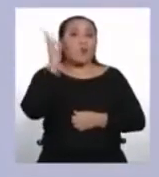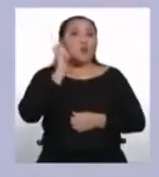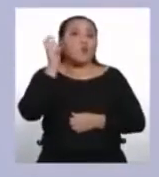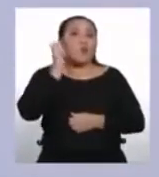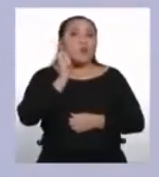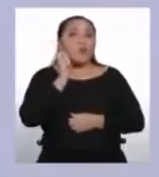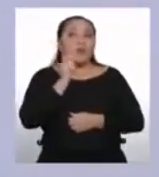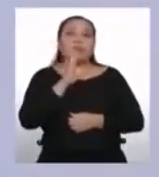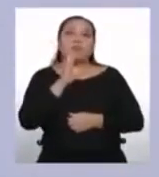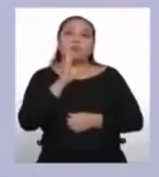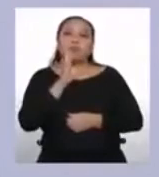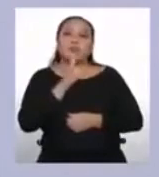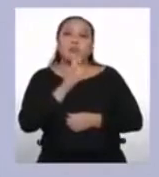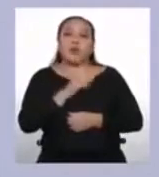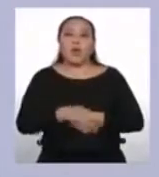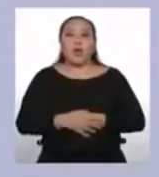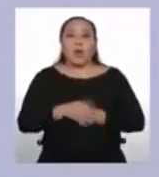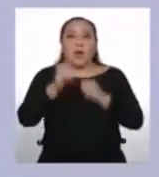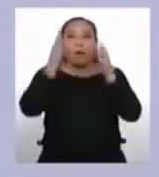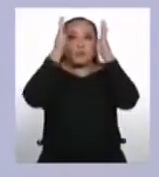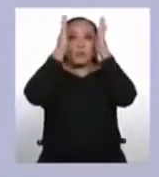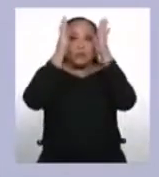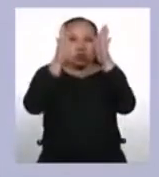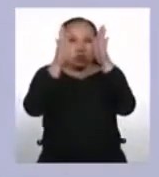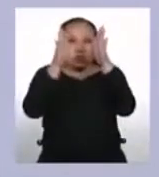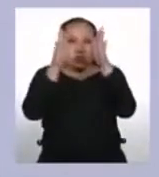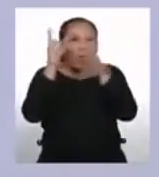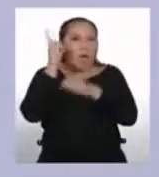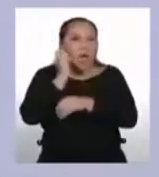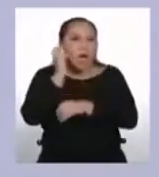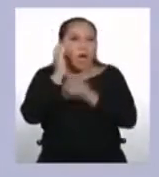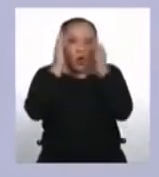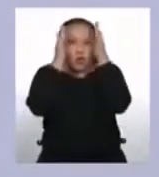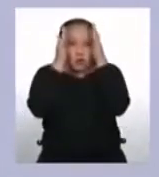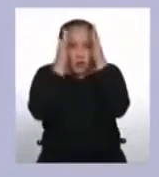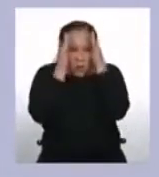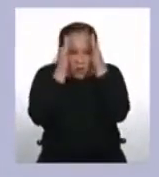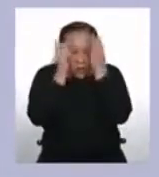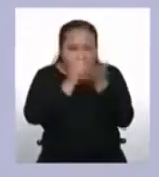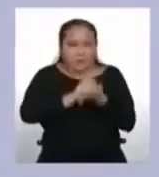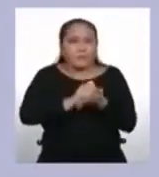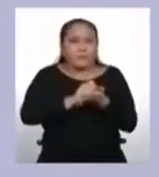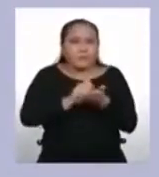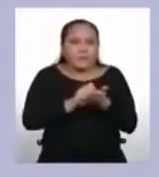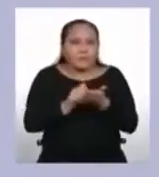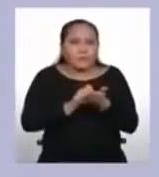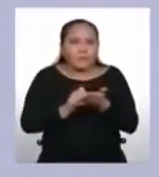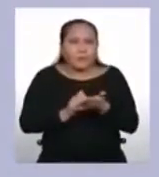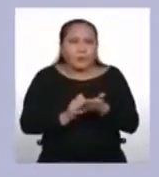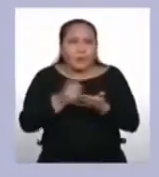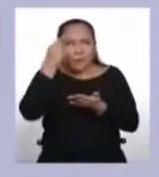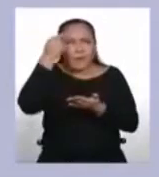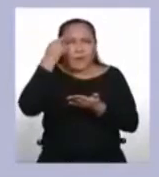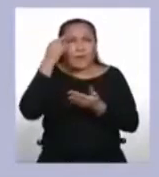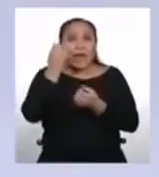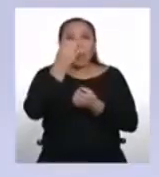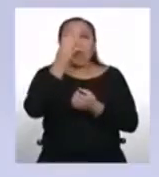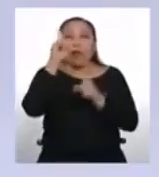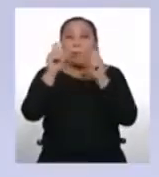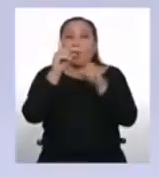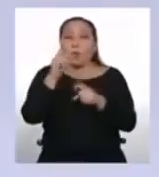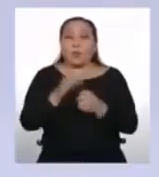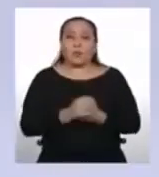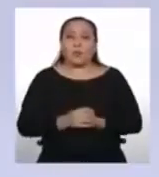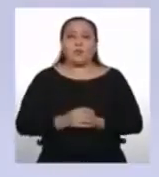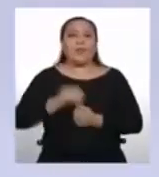textos o veas videos, utiliza la escucha activa. Es decir, concéntrate, toma nota e intenta plantearte algunas preguntas claves.